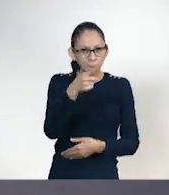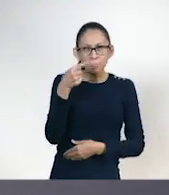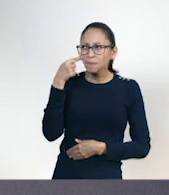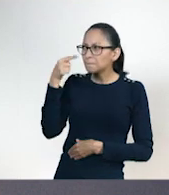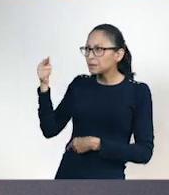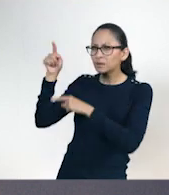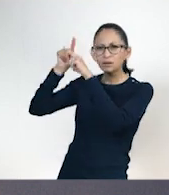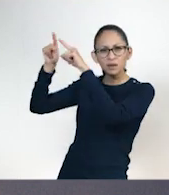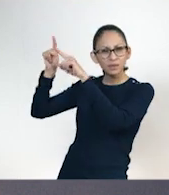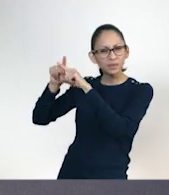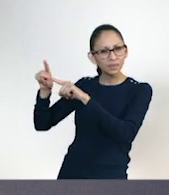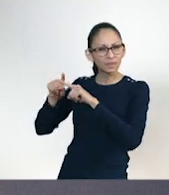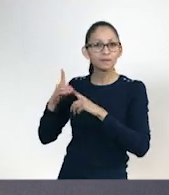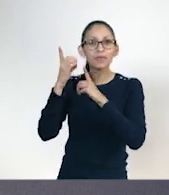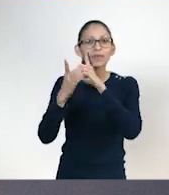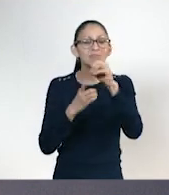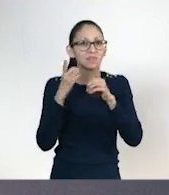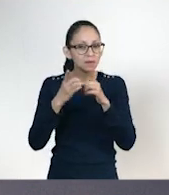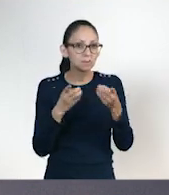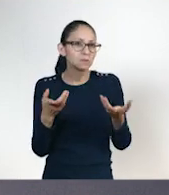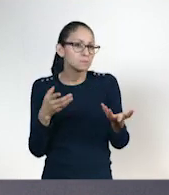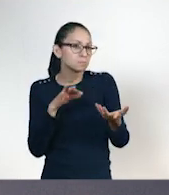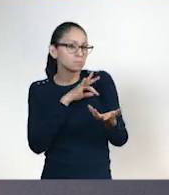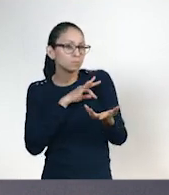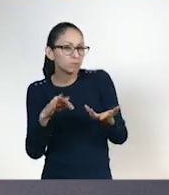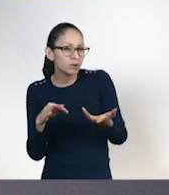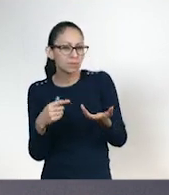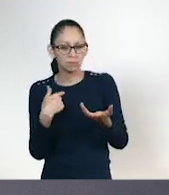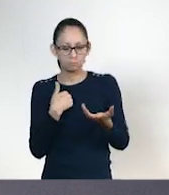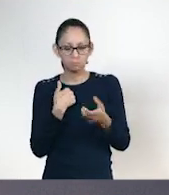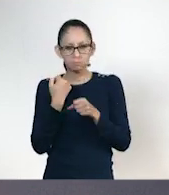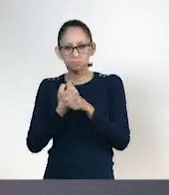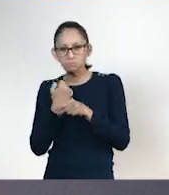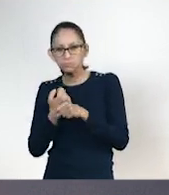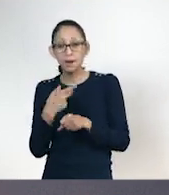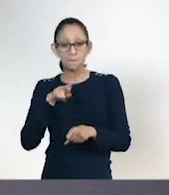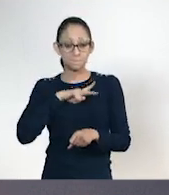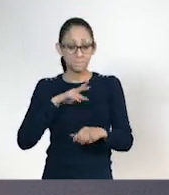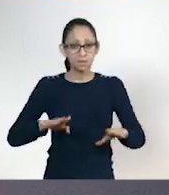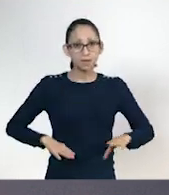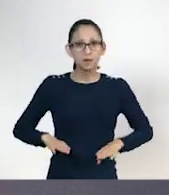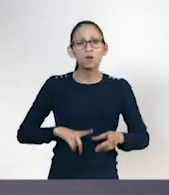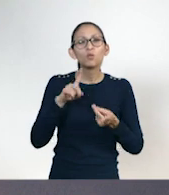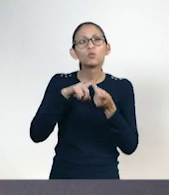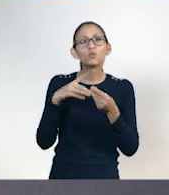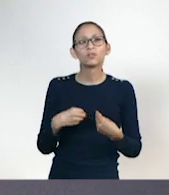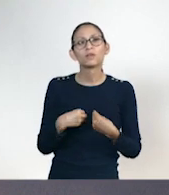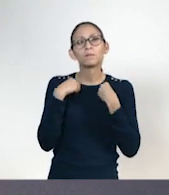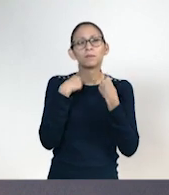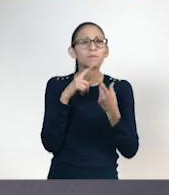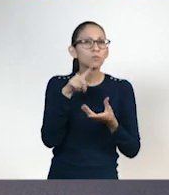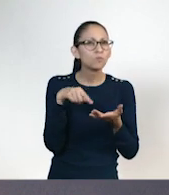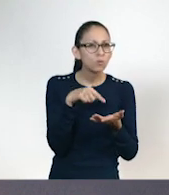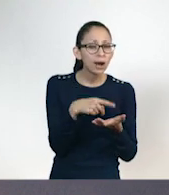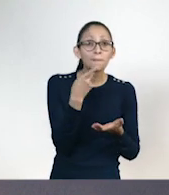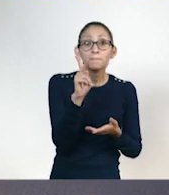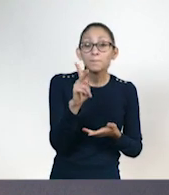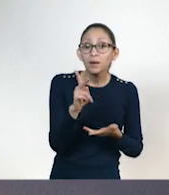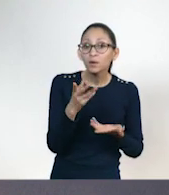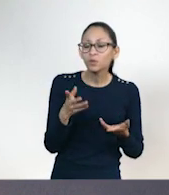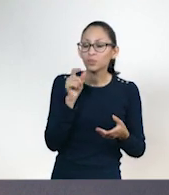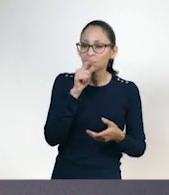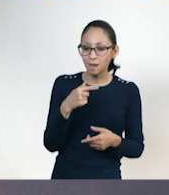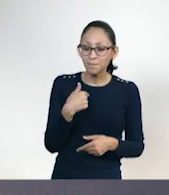gran variedad de deportes que podemos practicar dependiendo de nuestra condición física, el lugar en donde vivimos, pero sobre todo nuestros